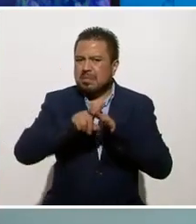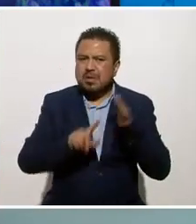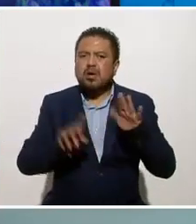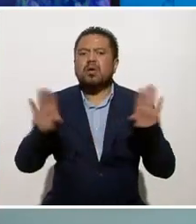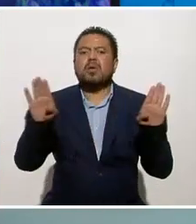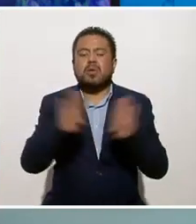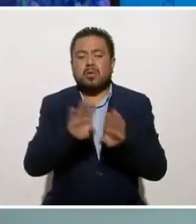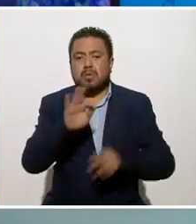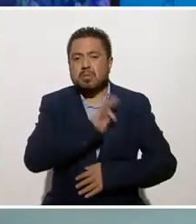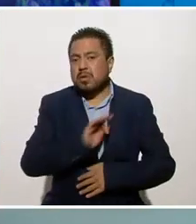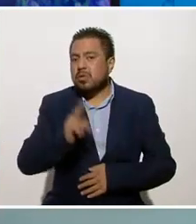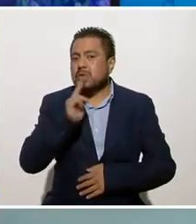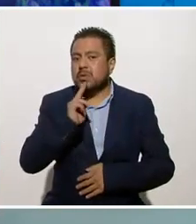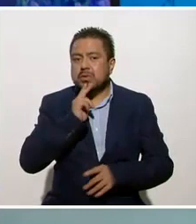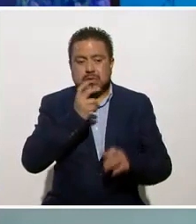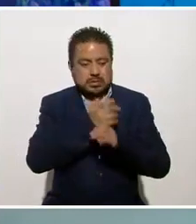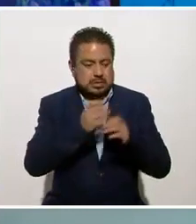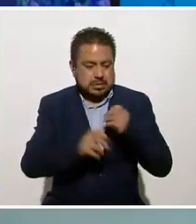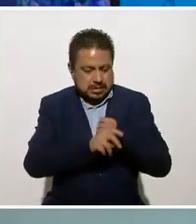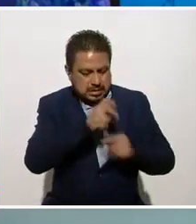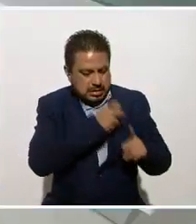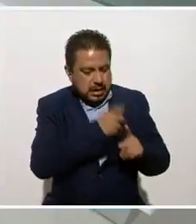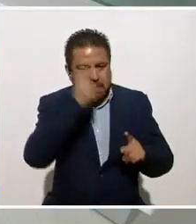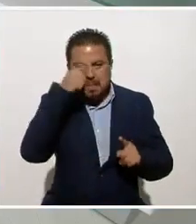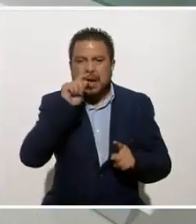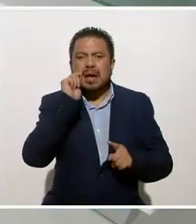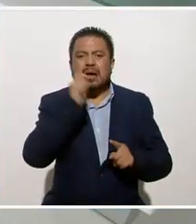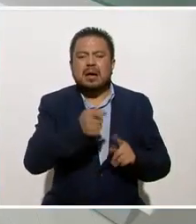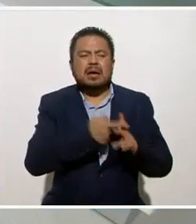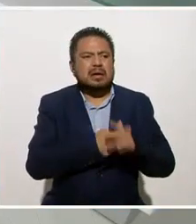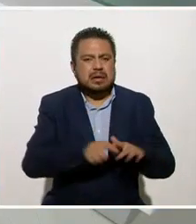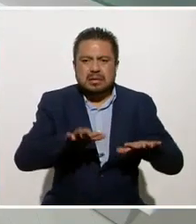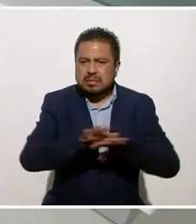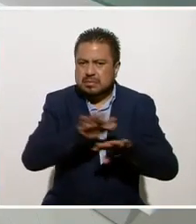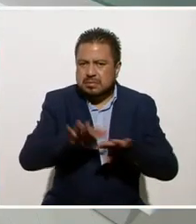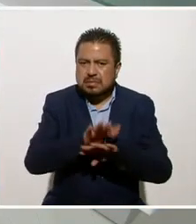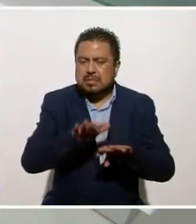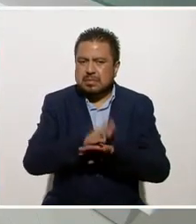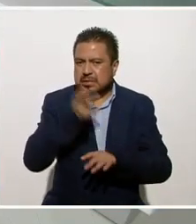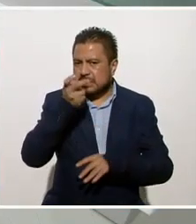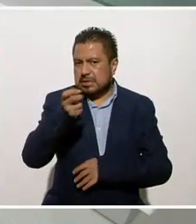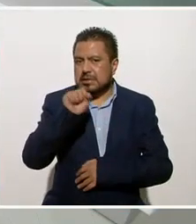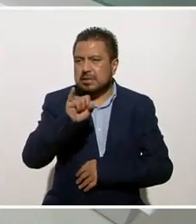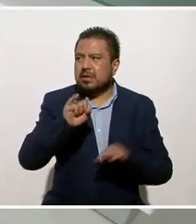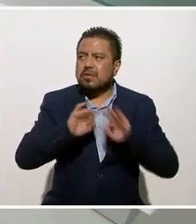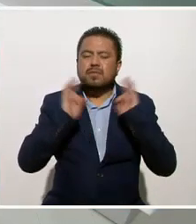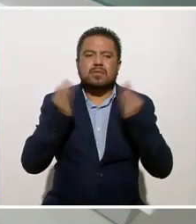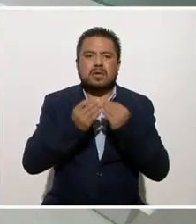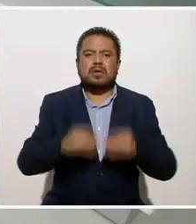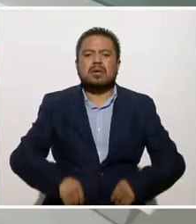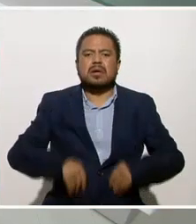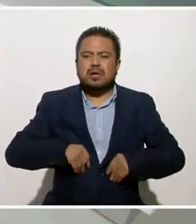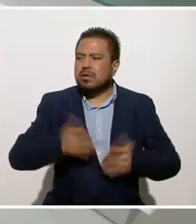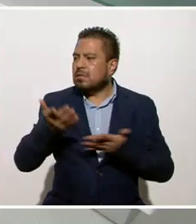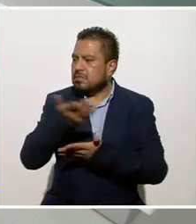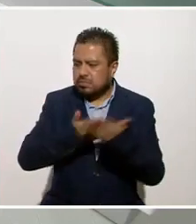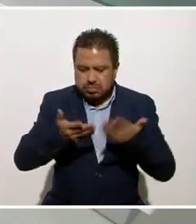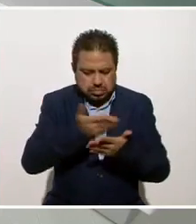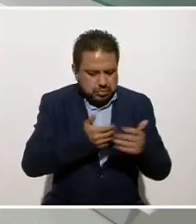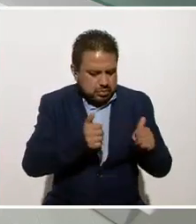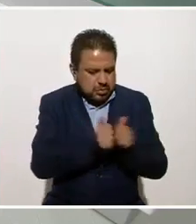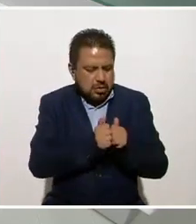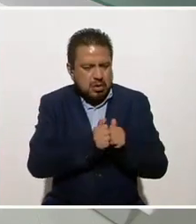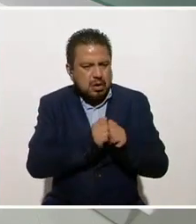utilizar esta herramienta para comenzar a cambiar precisamente esta forma de vida y de convivencia?